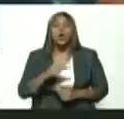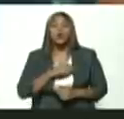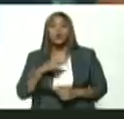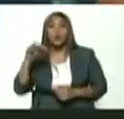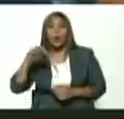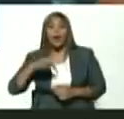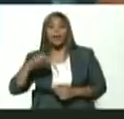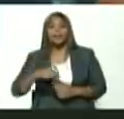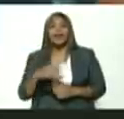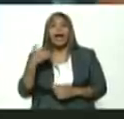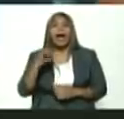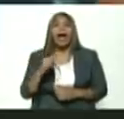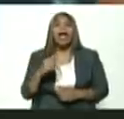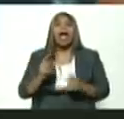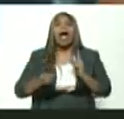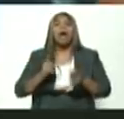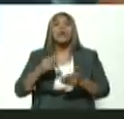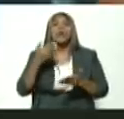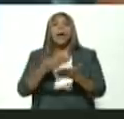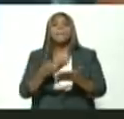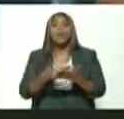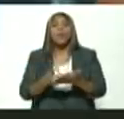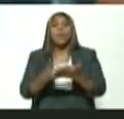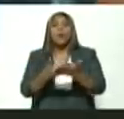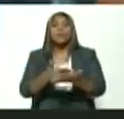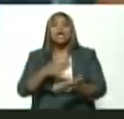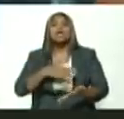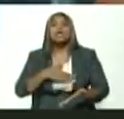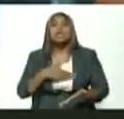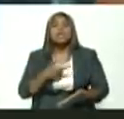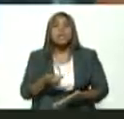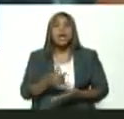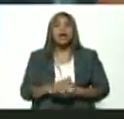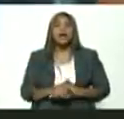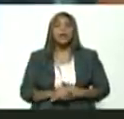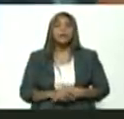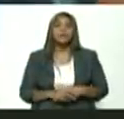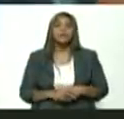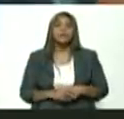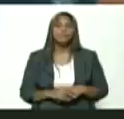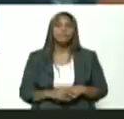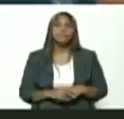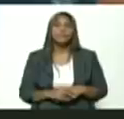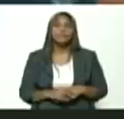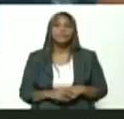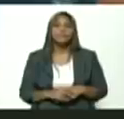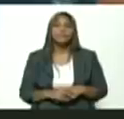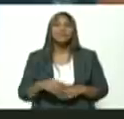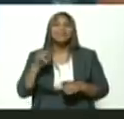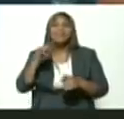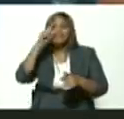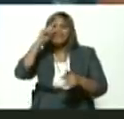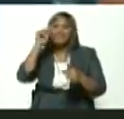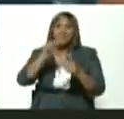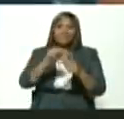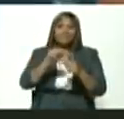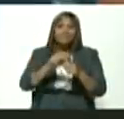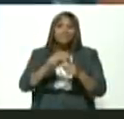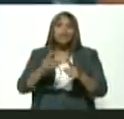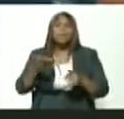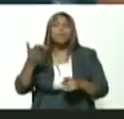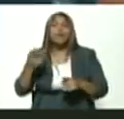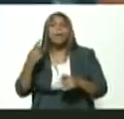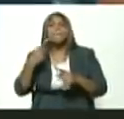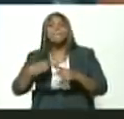tenemos algunas propuestas mi presidente que queremos hacer énfasis pero también